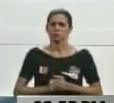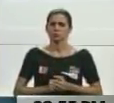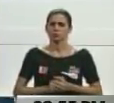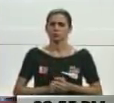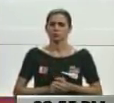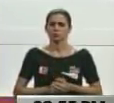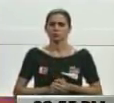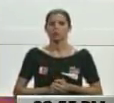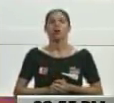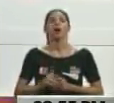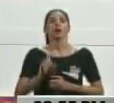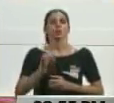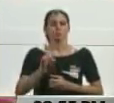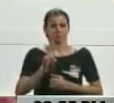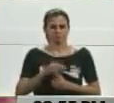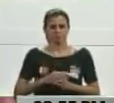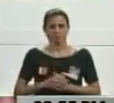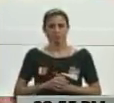Por cierto, ¿no?